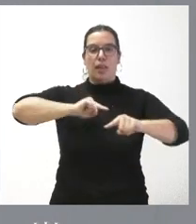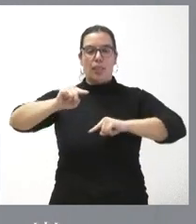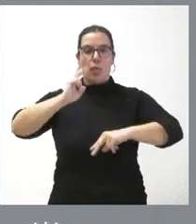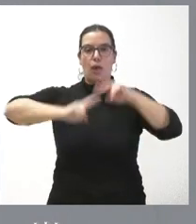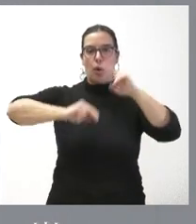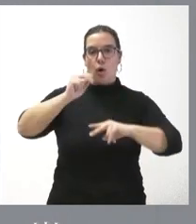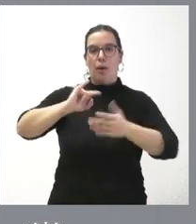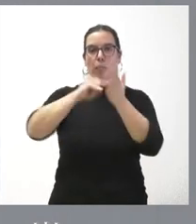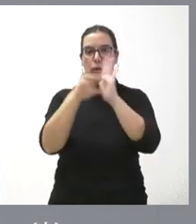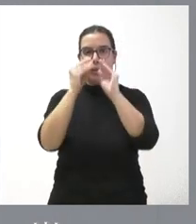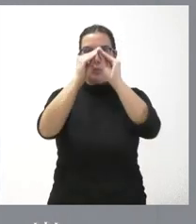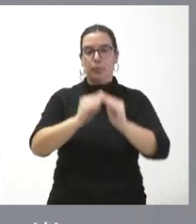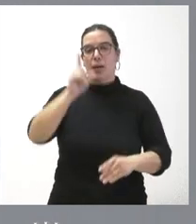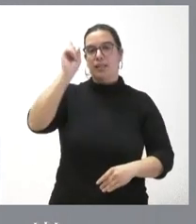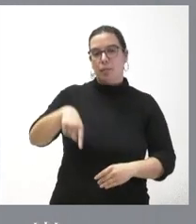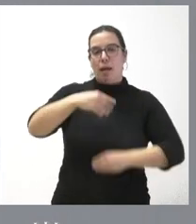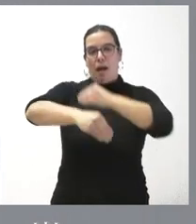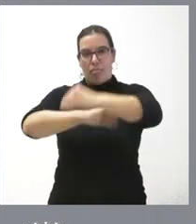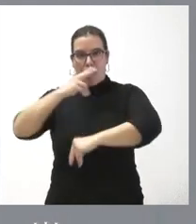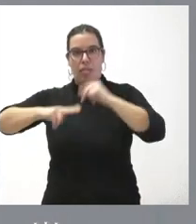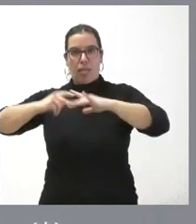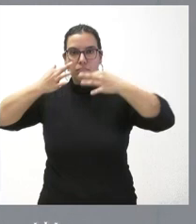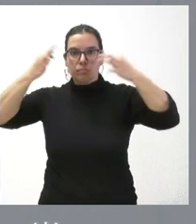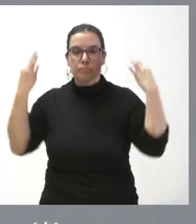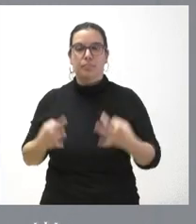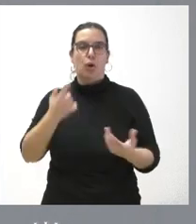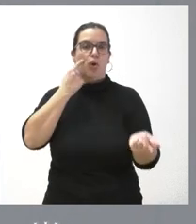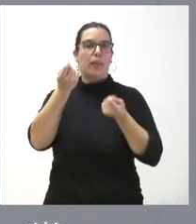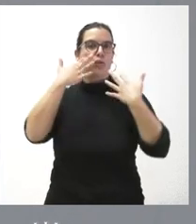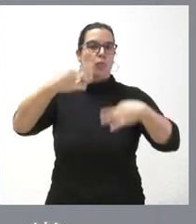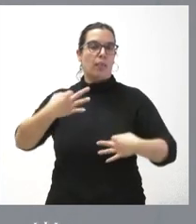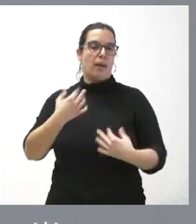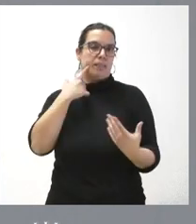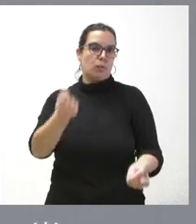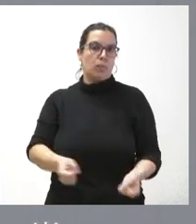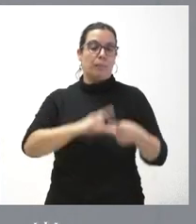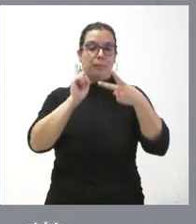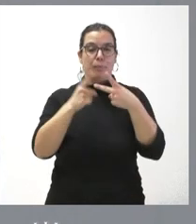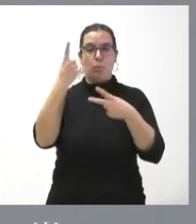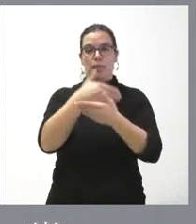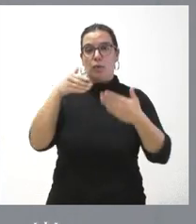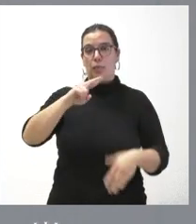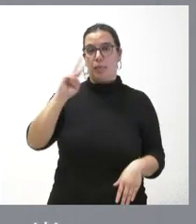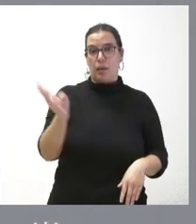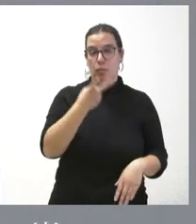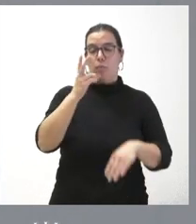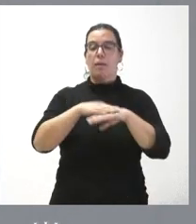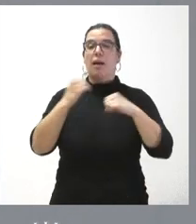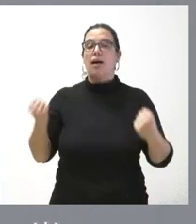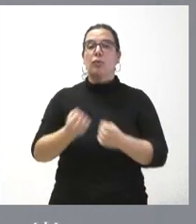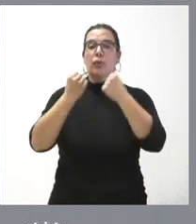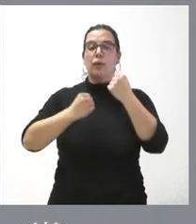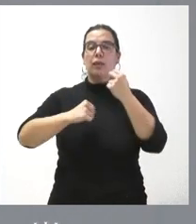proyectos, así como servicios de ejecución de obra y coordinación de seguridad y salud. Un millón de euros para las actuaciones de